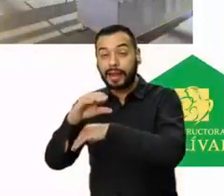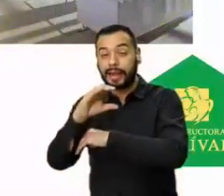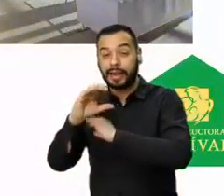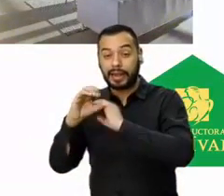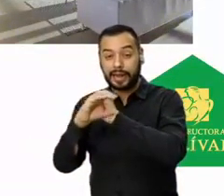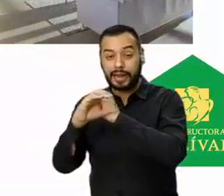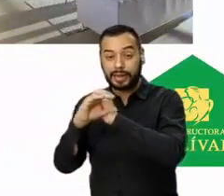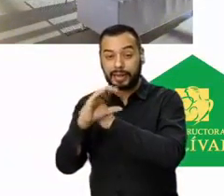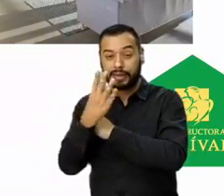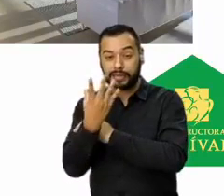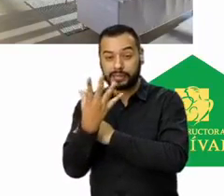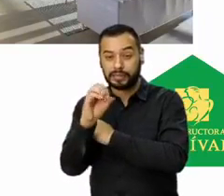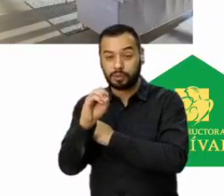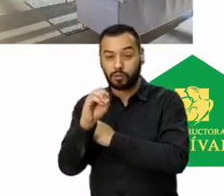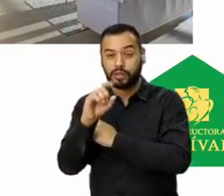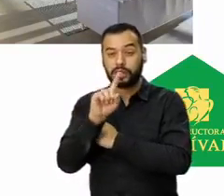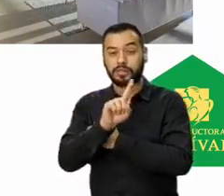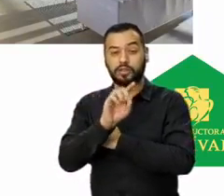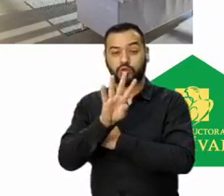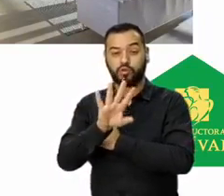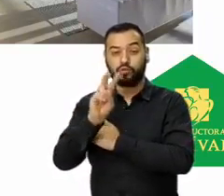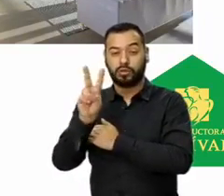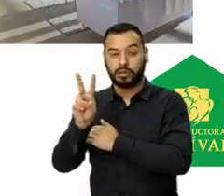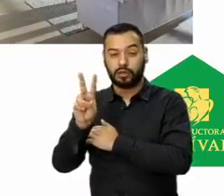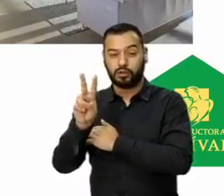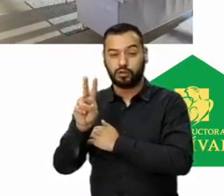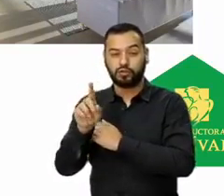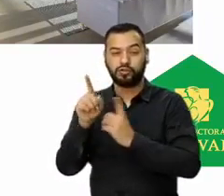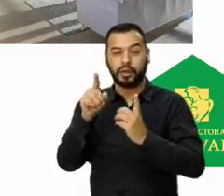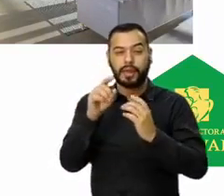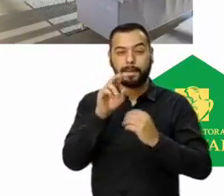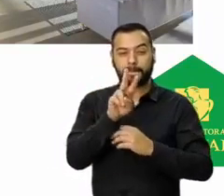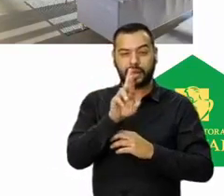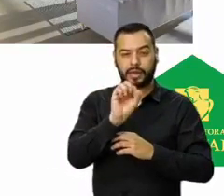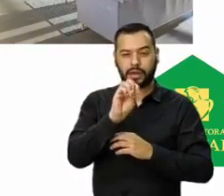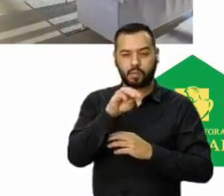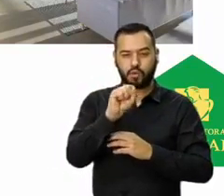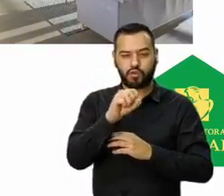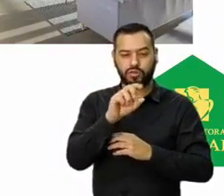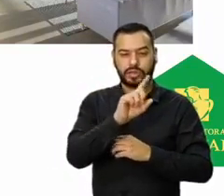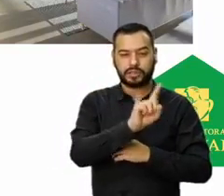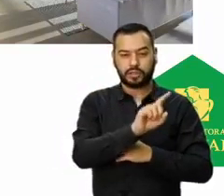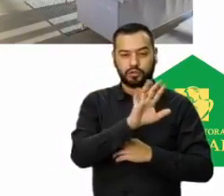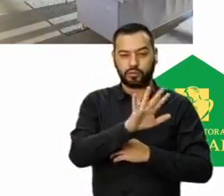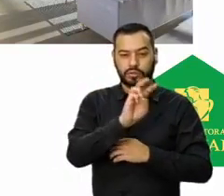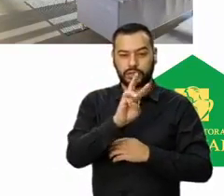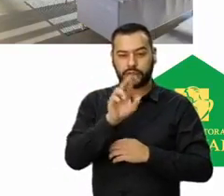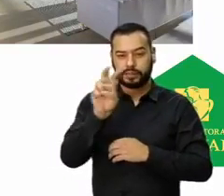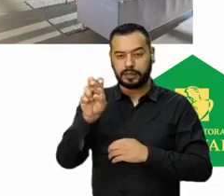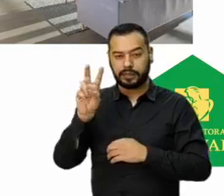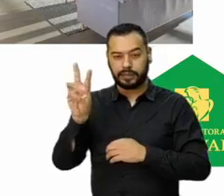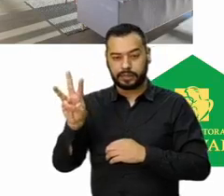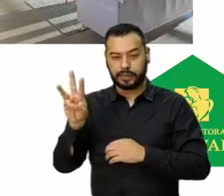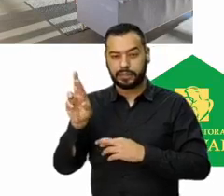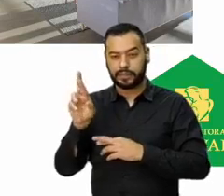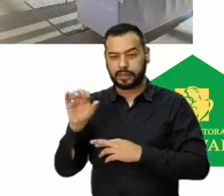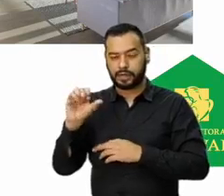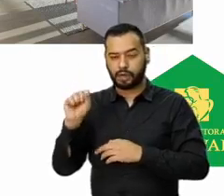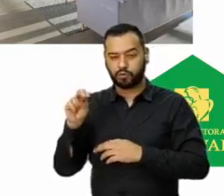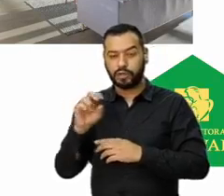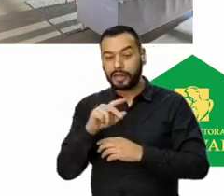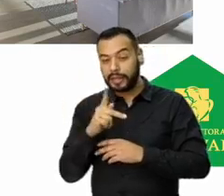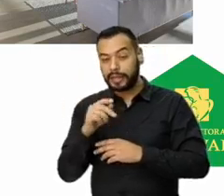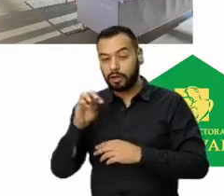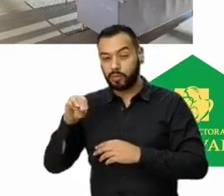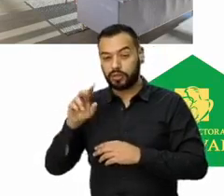152. Veramonte, Lógete, calle 153 con 73. Ricaute, kilómetro 125, vía Bogotá,